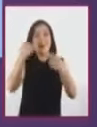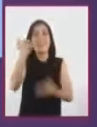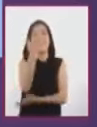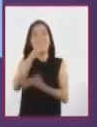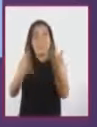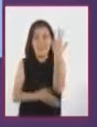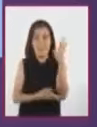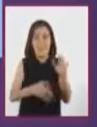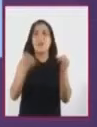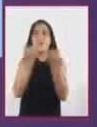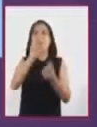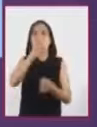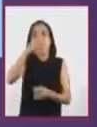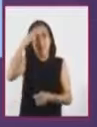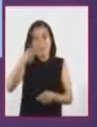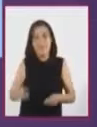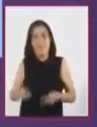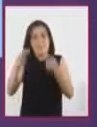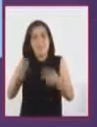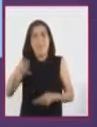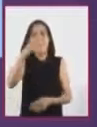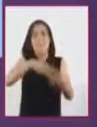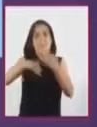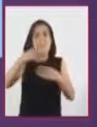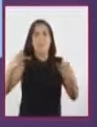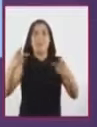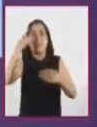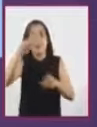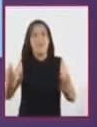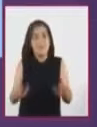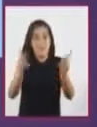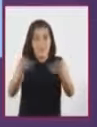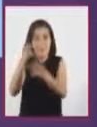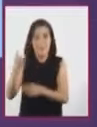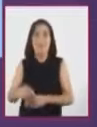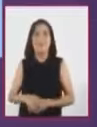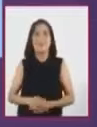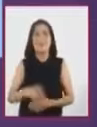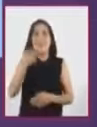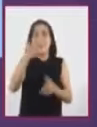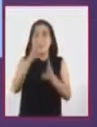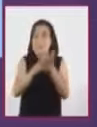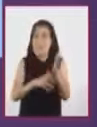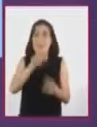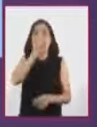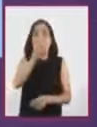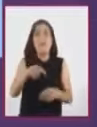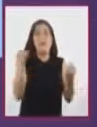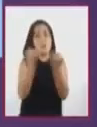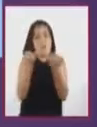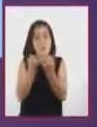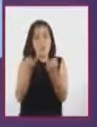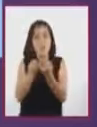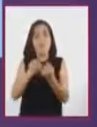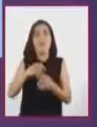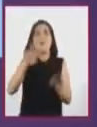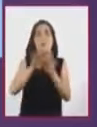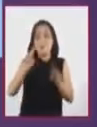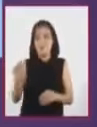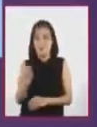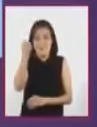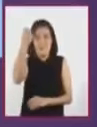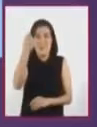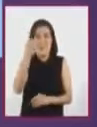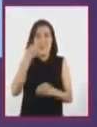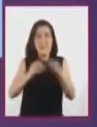procesos productivos industrializados o automatizados. Así, la innovación tecnológica va de la